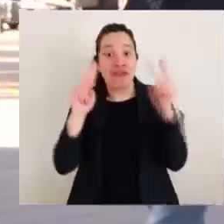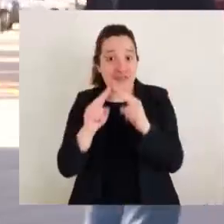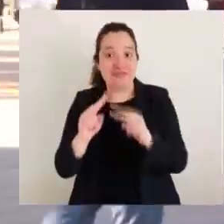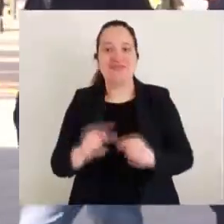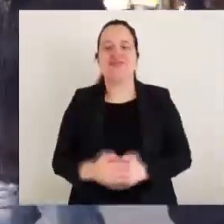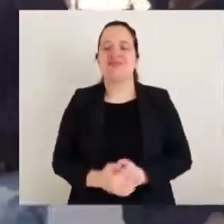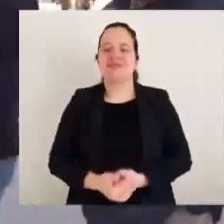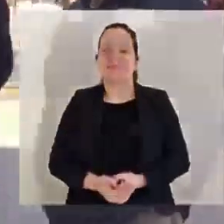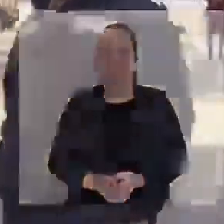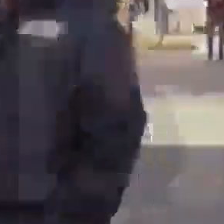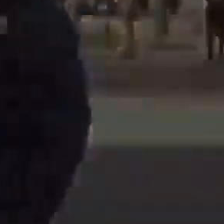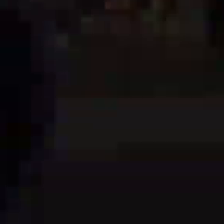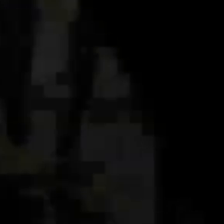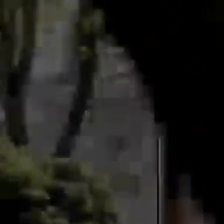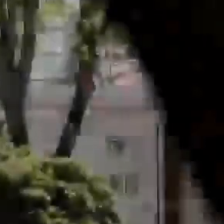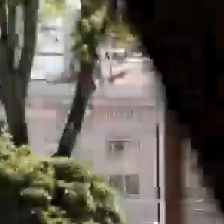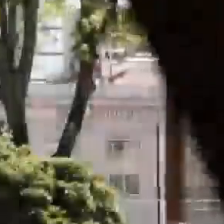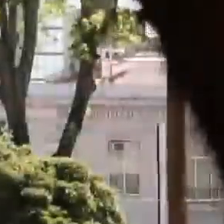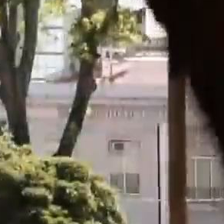pronto.